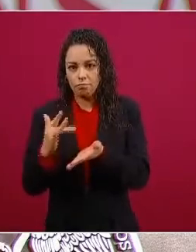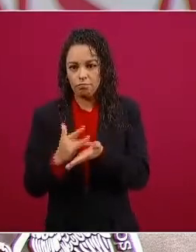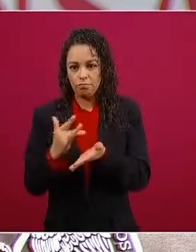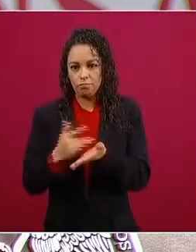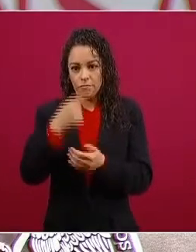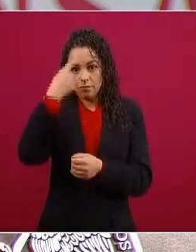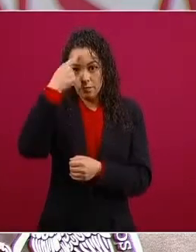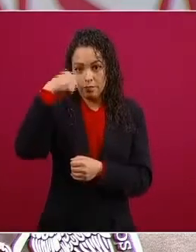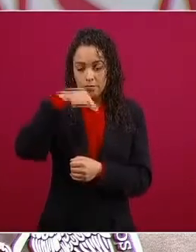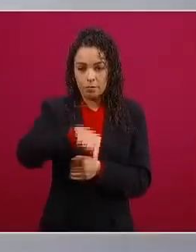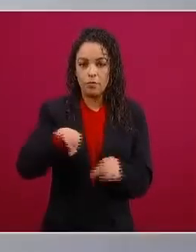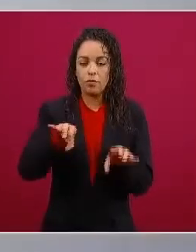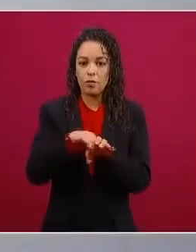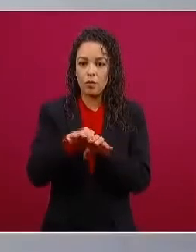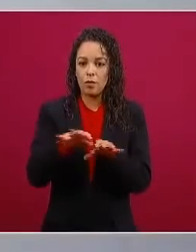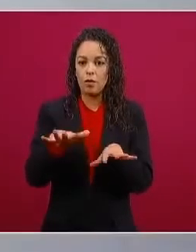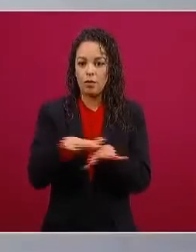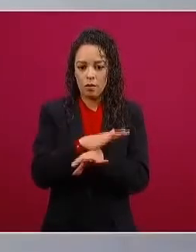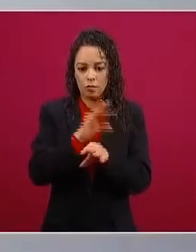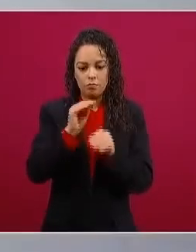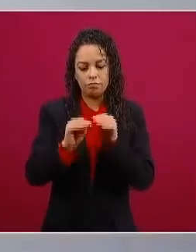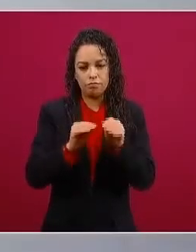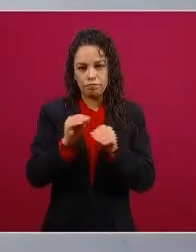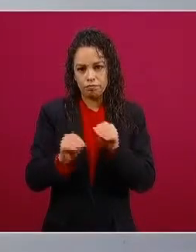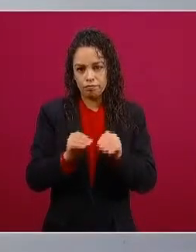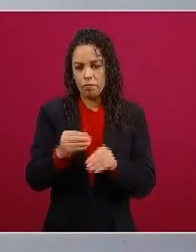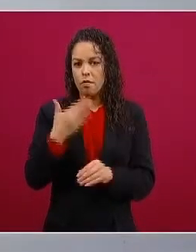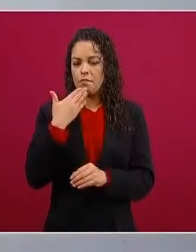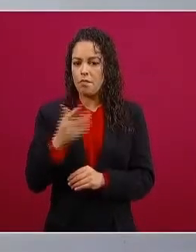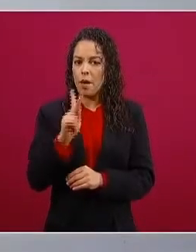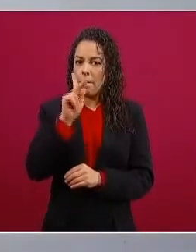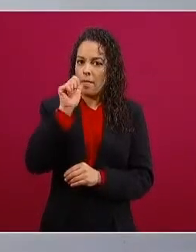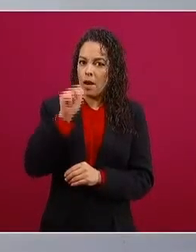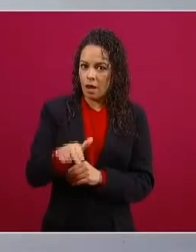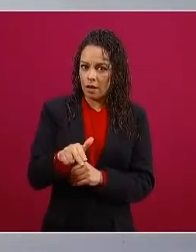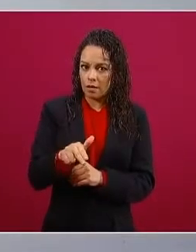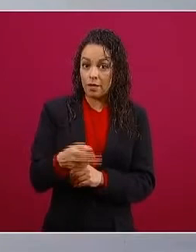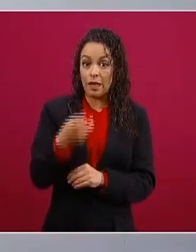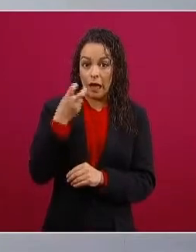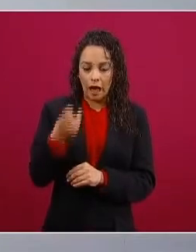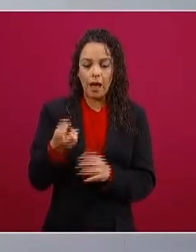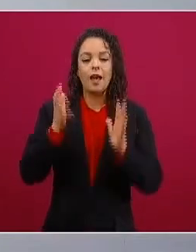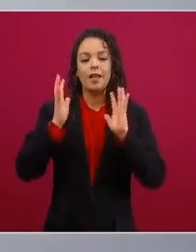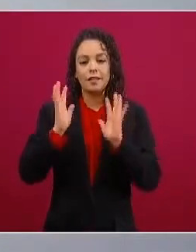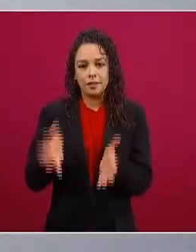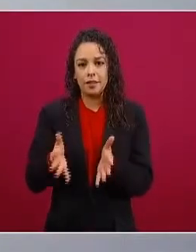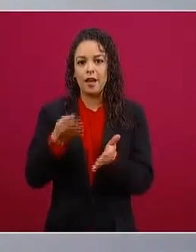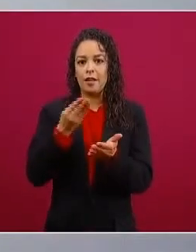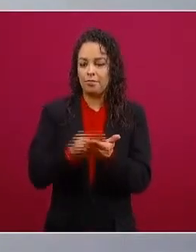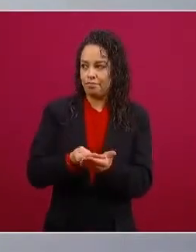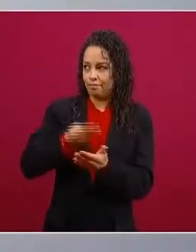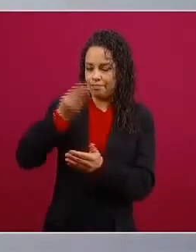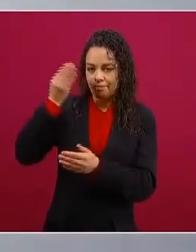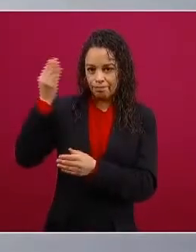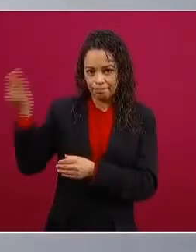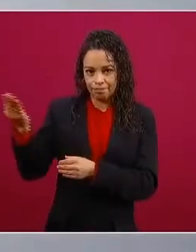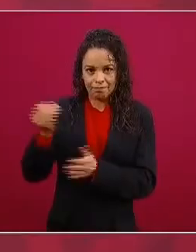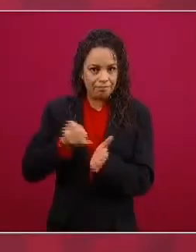el plan que al final enviamos al Congreso